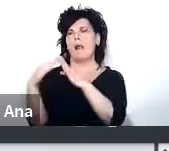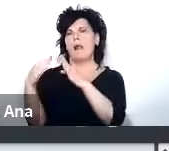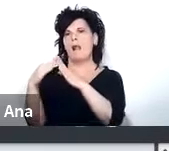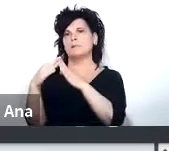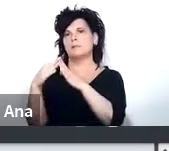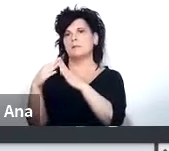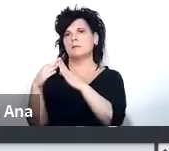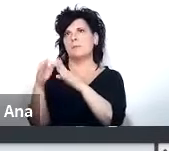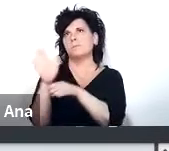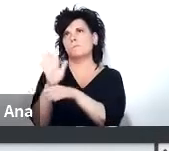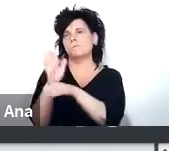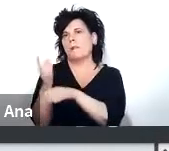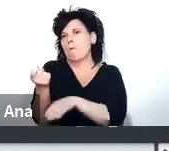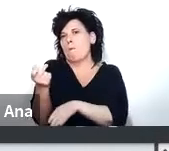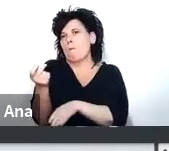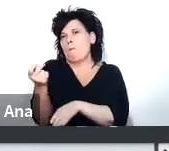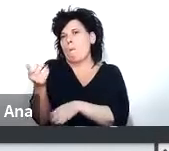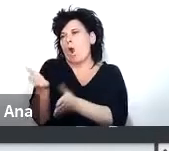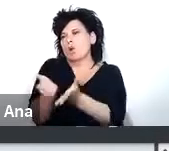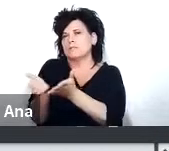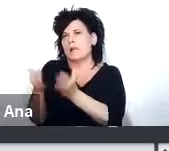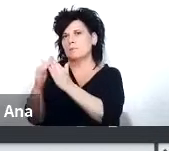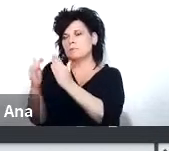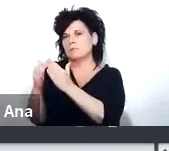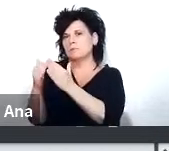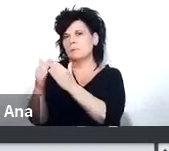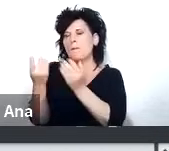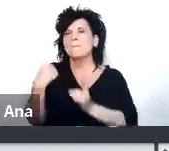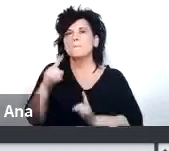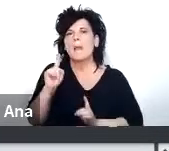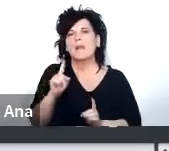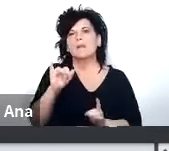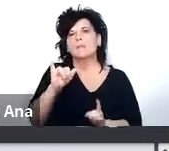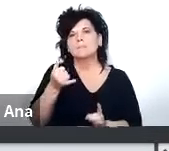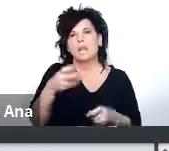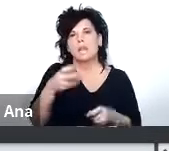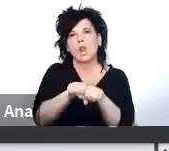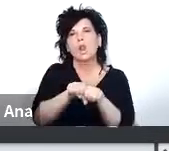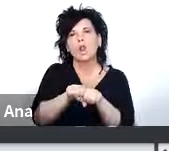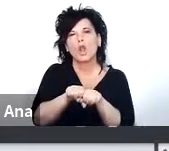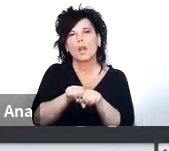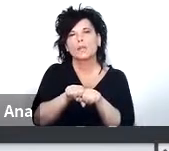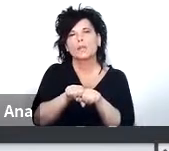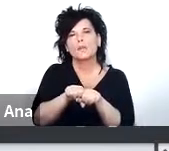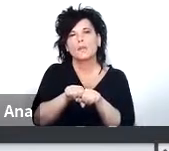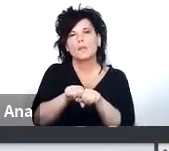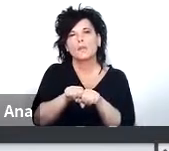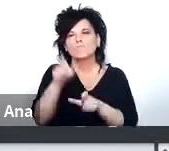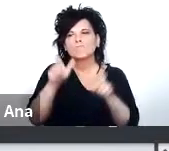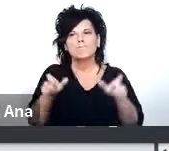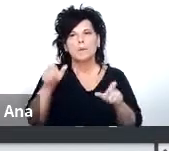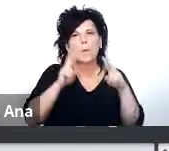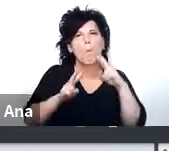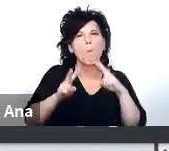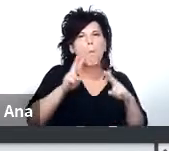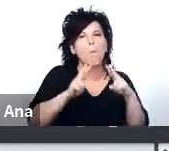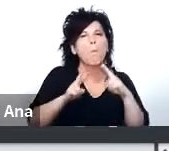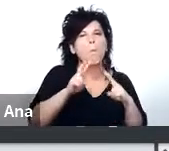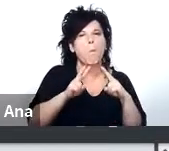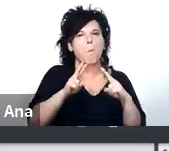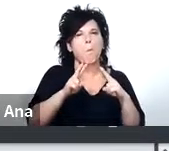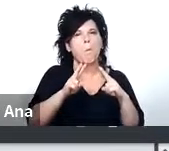muy poco para un servicio al hogar pero sí es una conectividad muy buscada para la transmisión de datos entre